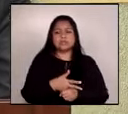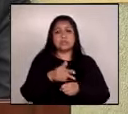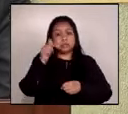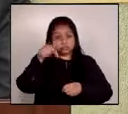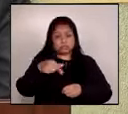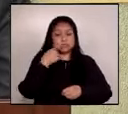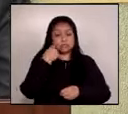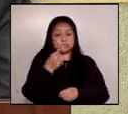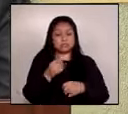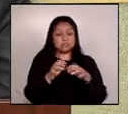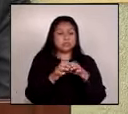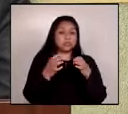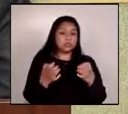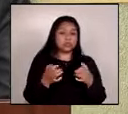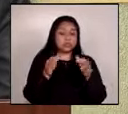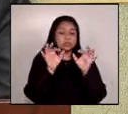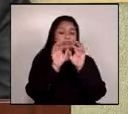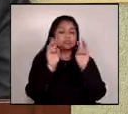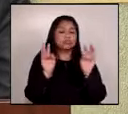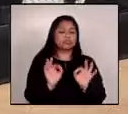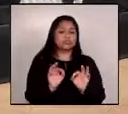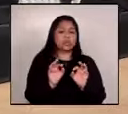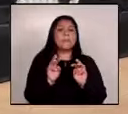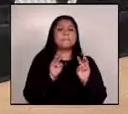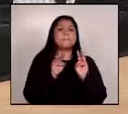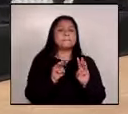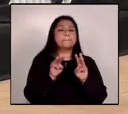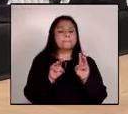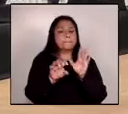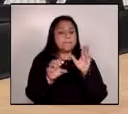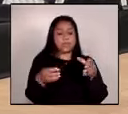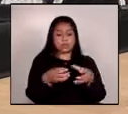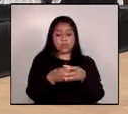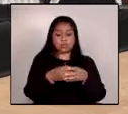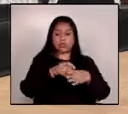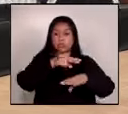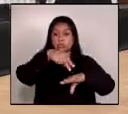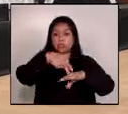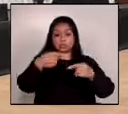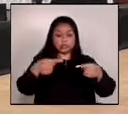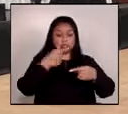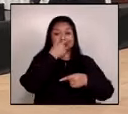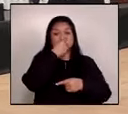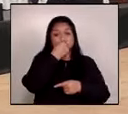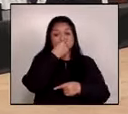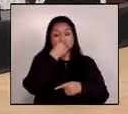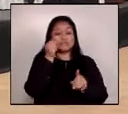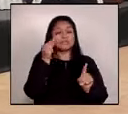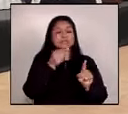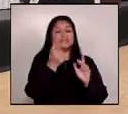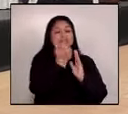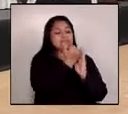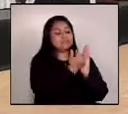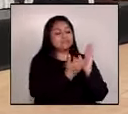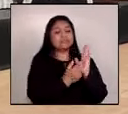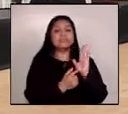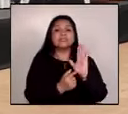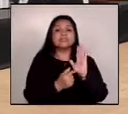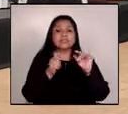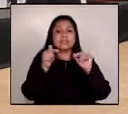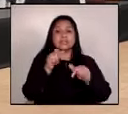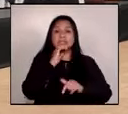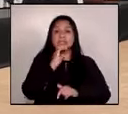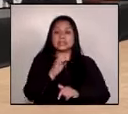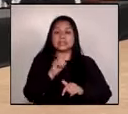esa cuenta el modelo de la Comisión Nacional contra la Corrupción se constituye en el espacio adecuado y